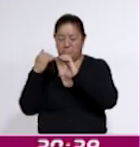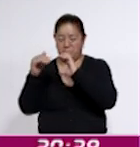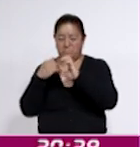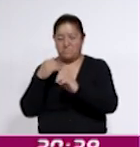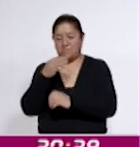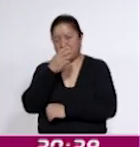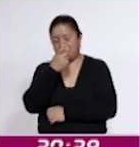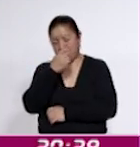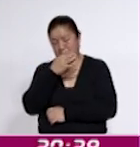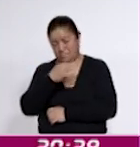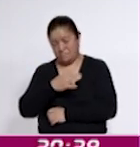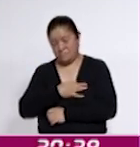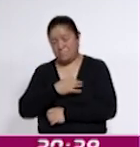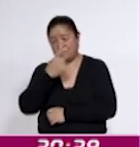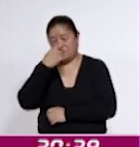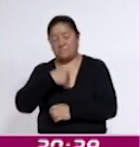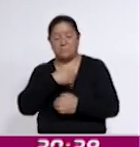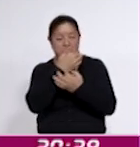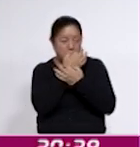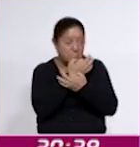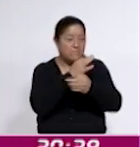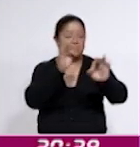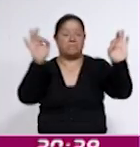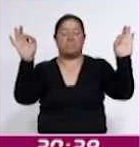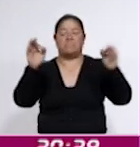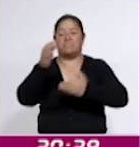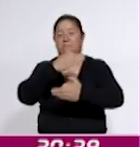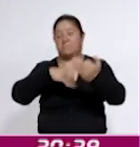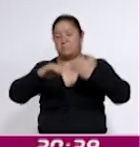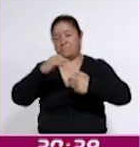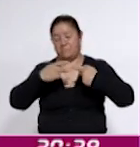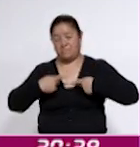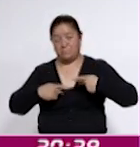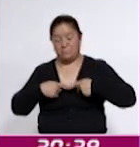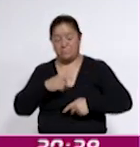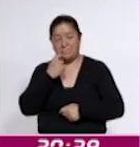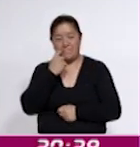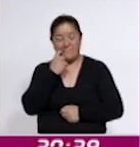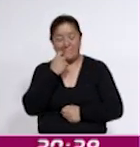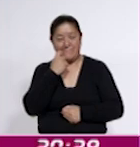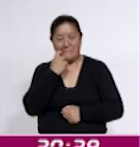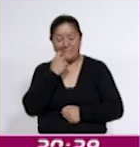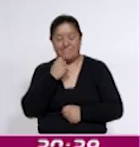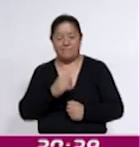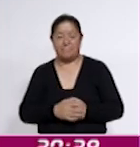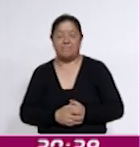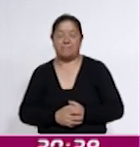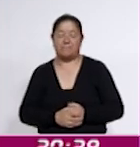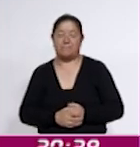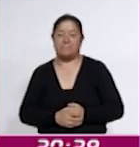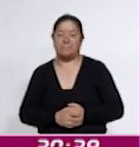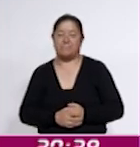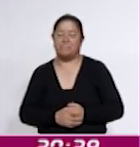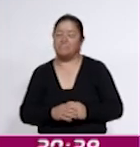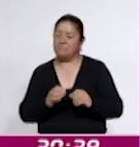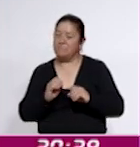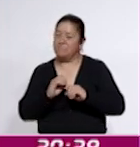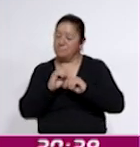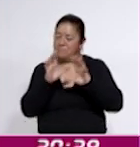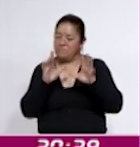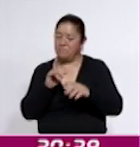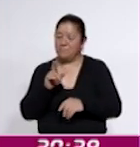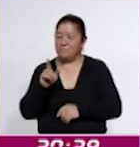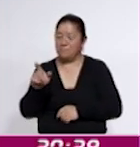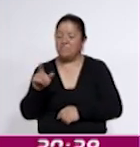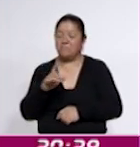precisamente para informar a nuestros espectadores. Desde luego, usted poniendo su granito de arena